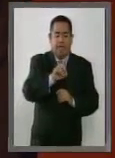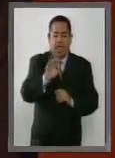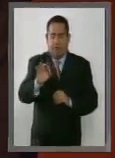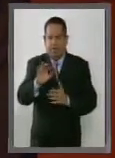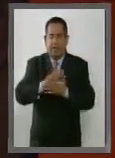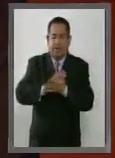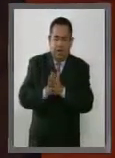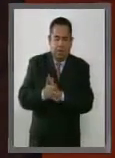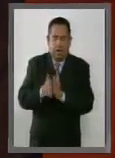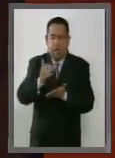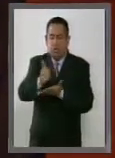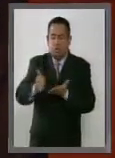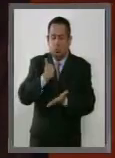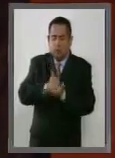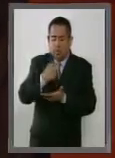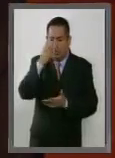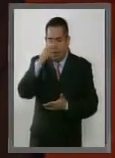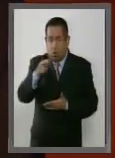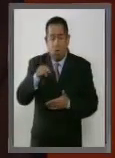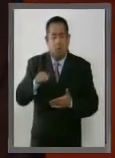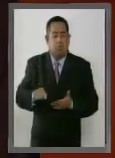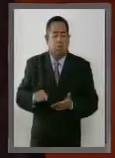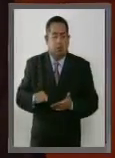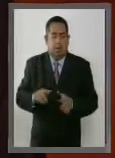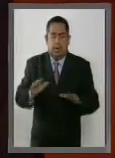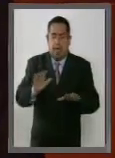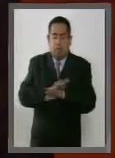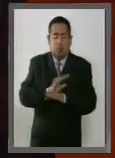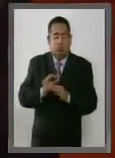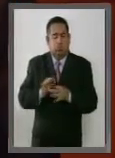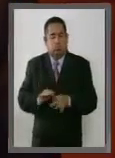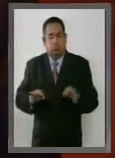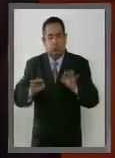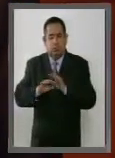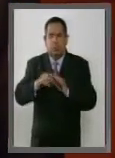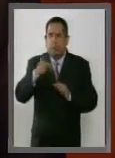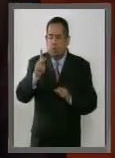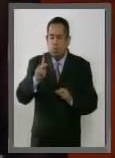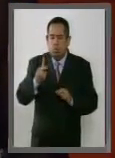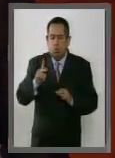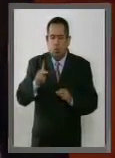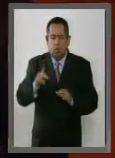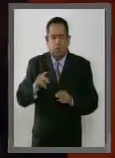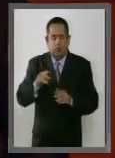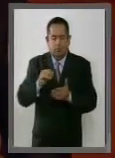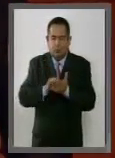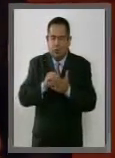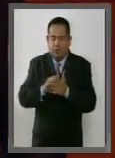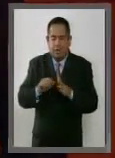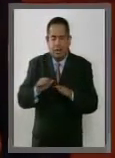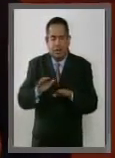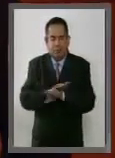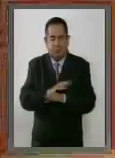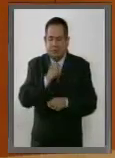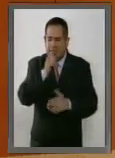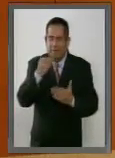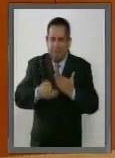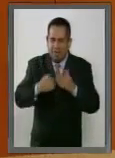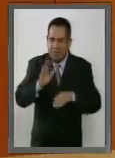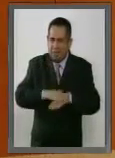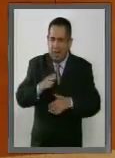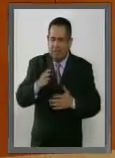por Ciudad de México, son cambios relevantes, pero siguen siendo cambios insuficientes.